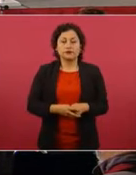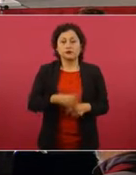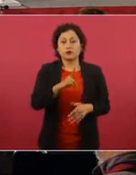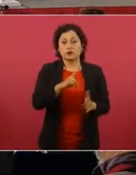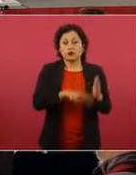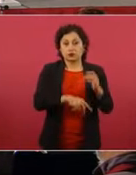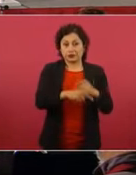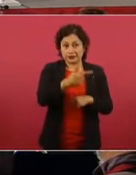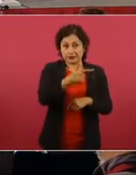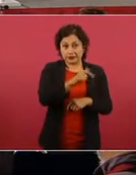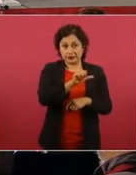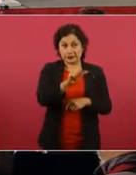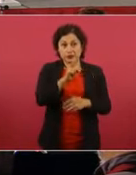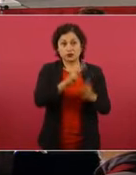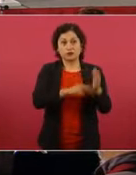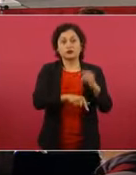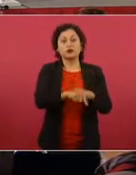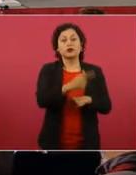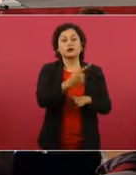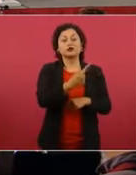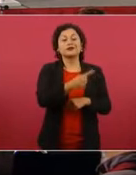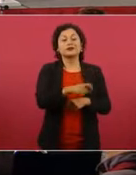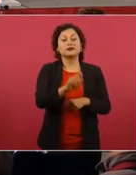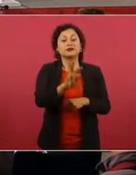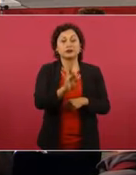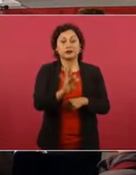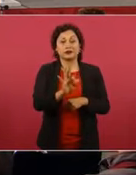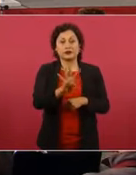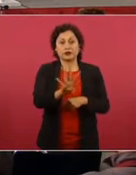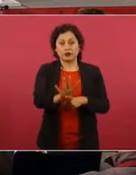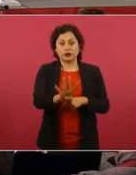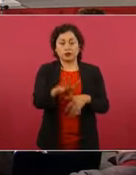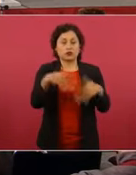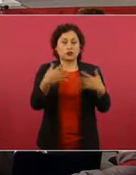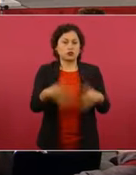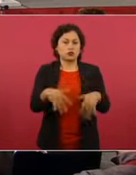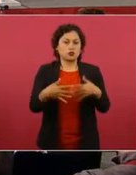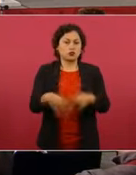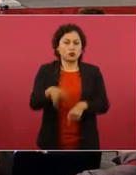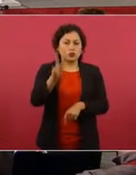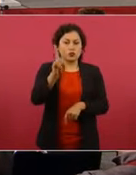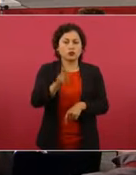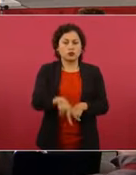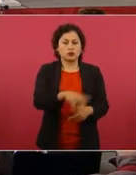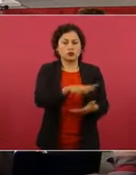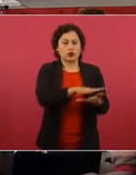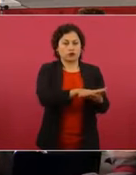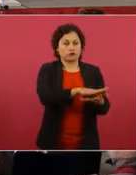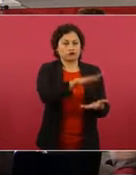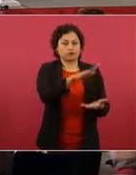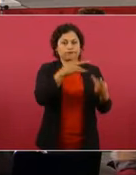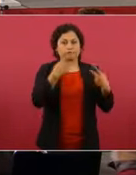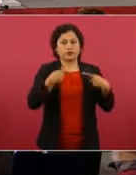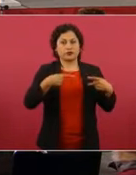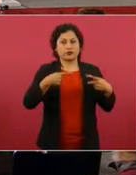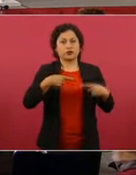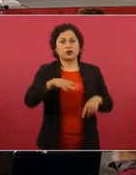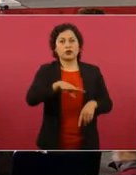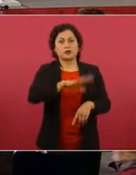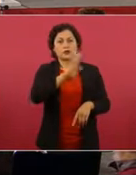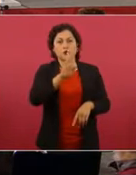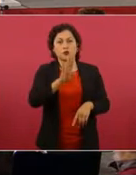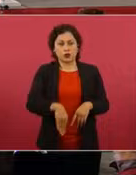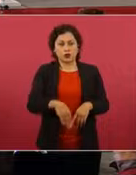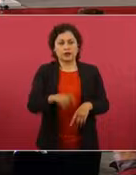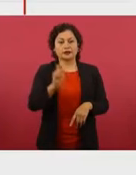el 2007 al 12, 174, siendo los años con mayor cantidad de personal fallecido, el 10,